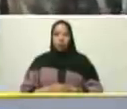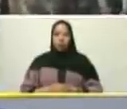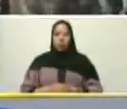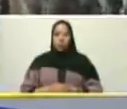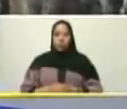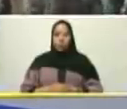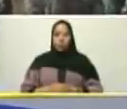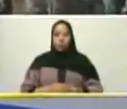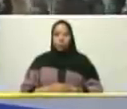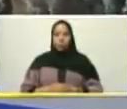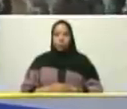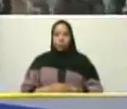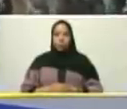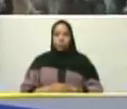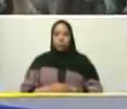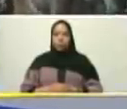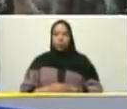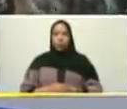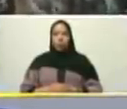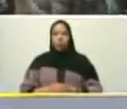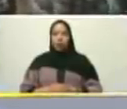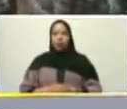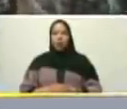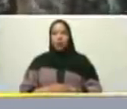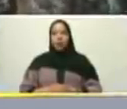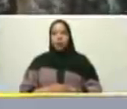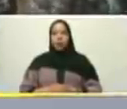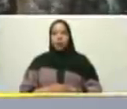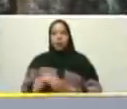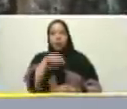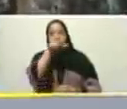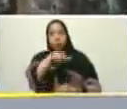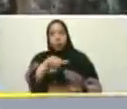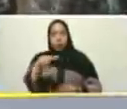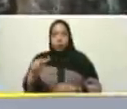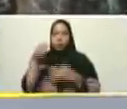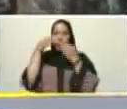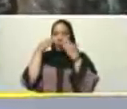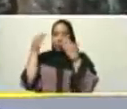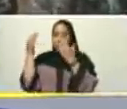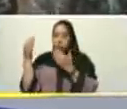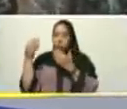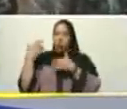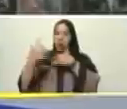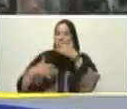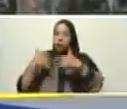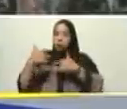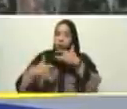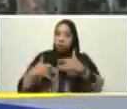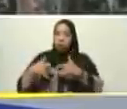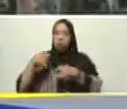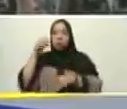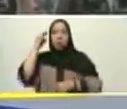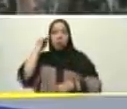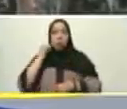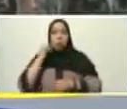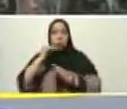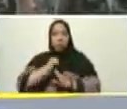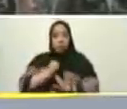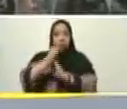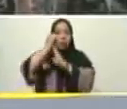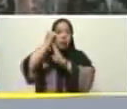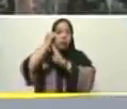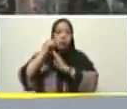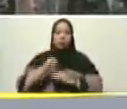Mientras va pasando el tiempo, cada vez es más admirable la visión de Bolívar, del